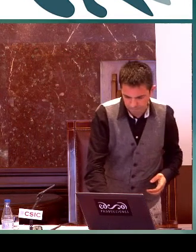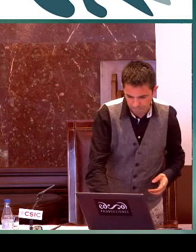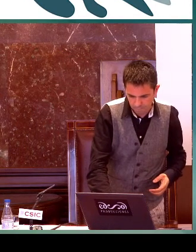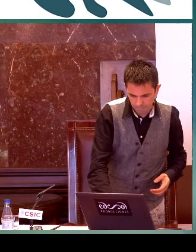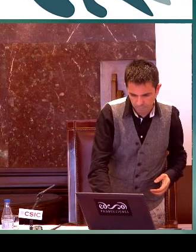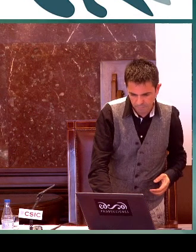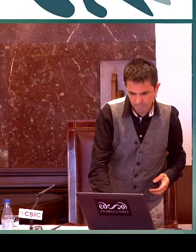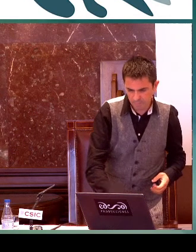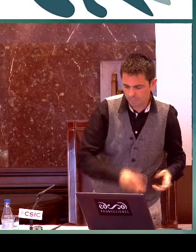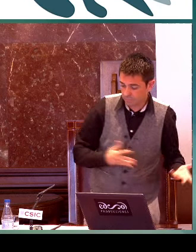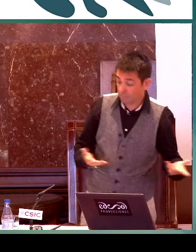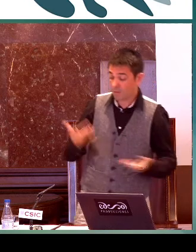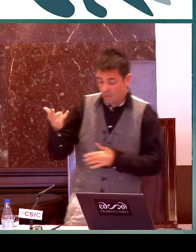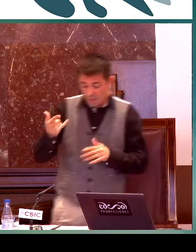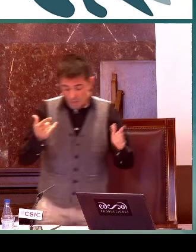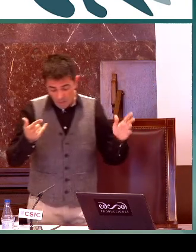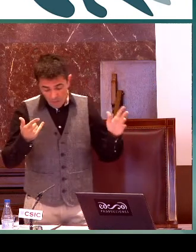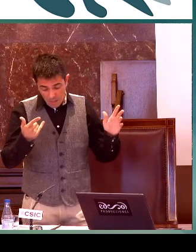y reflexionar sobre ella.